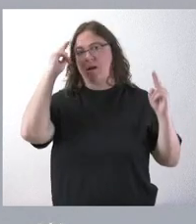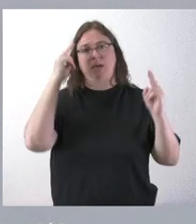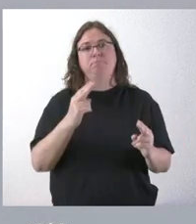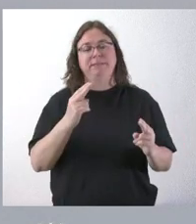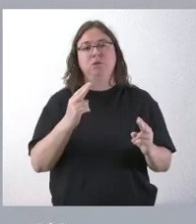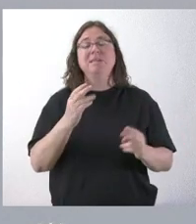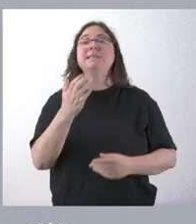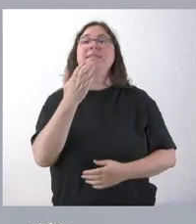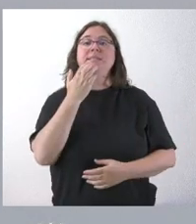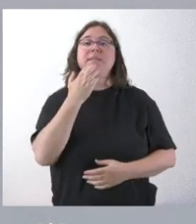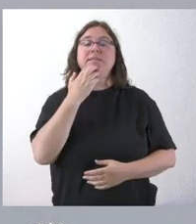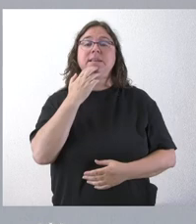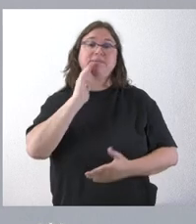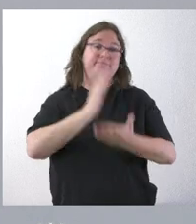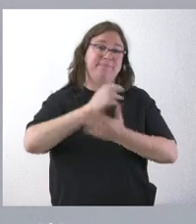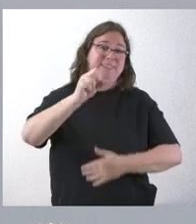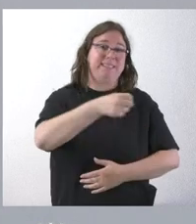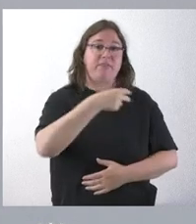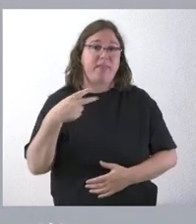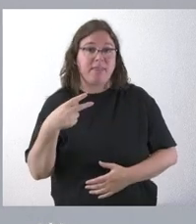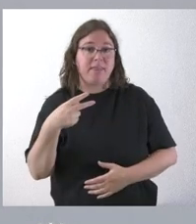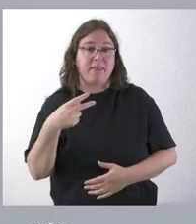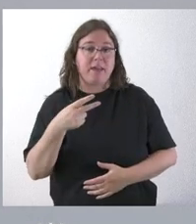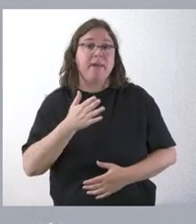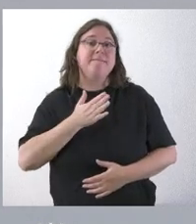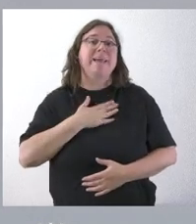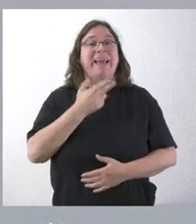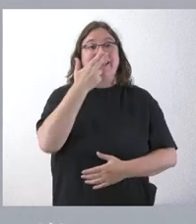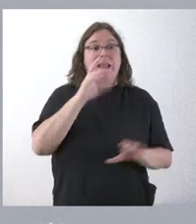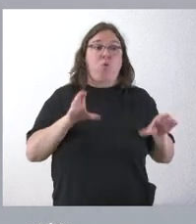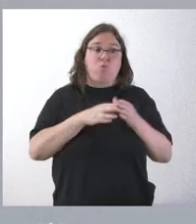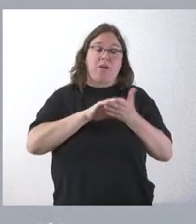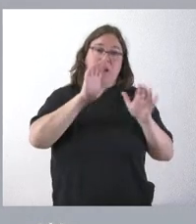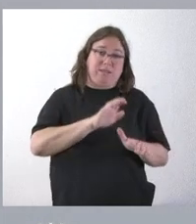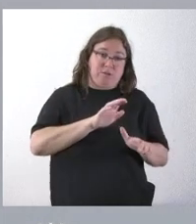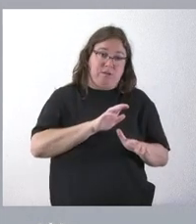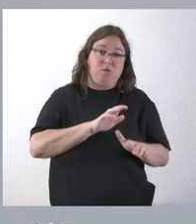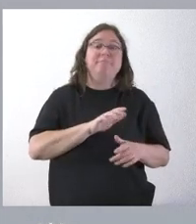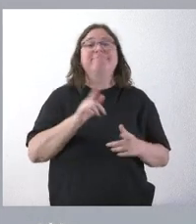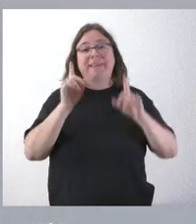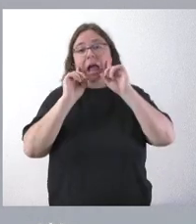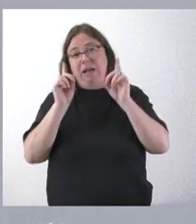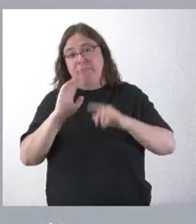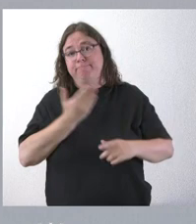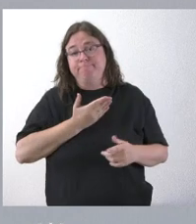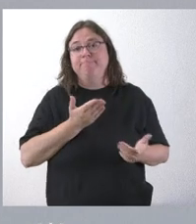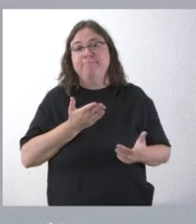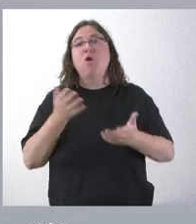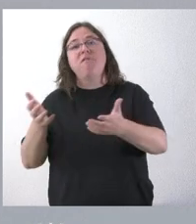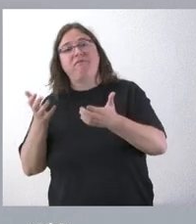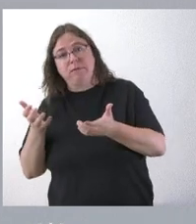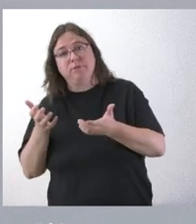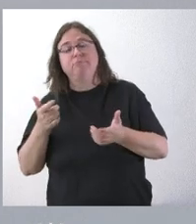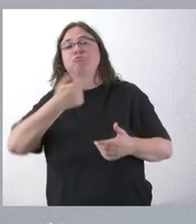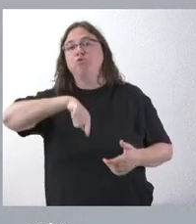si estas sentencias son contrarias a los intereses de la Junta de Castilla y León, como en este caso concreto, que han sido favorables a las